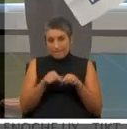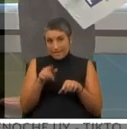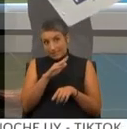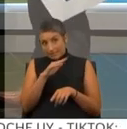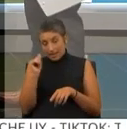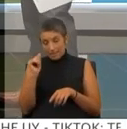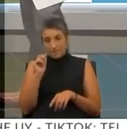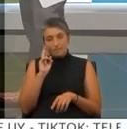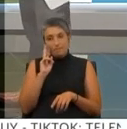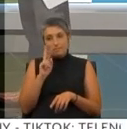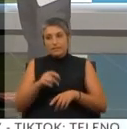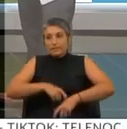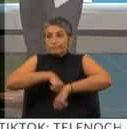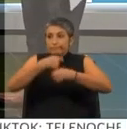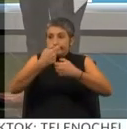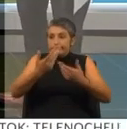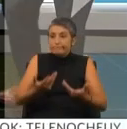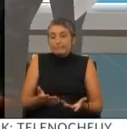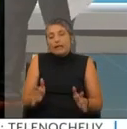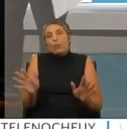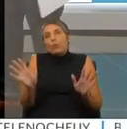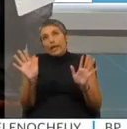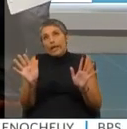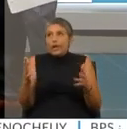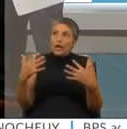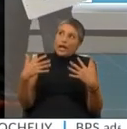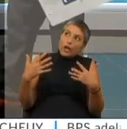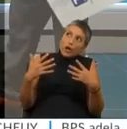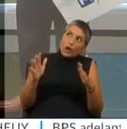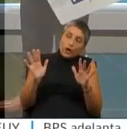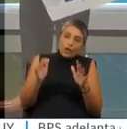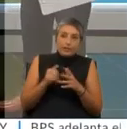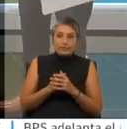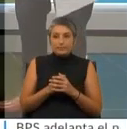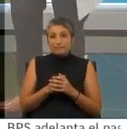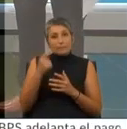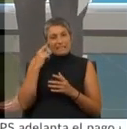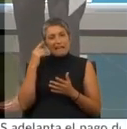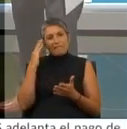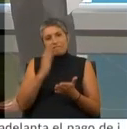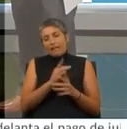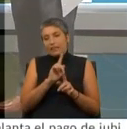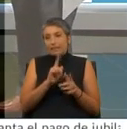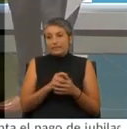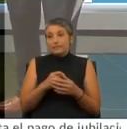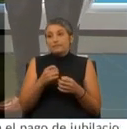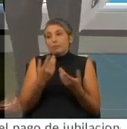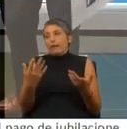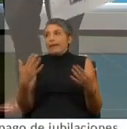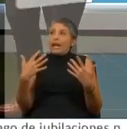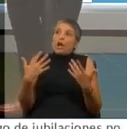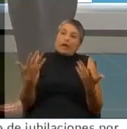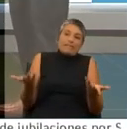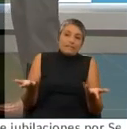la ve. ¿Ve que lo desnudan a su niño? Dijo, bueno, está, eso hacía calor. Considera que no es falta. Sí, hacía calor, le sacó la garremera. Que además yo,